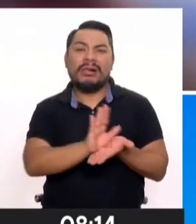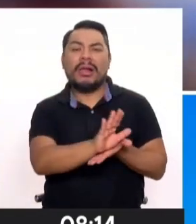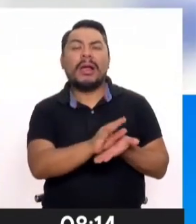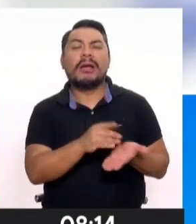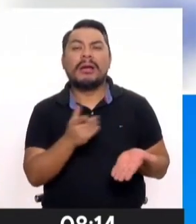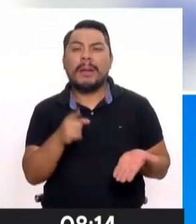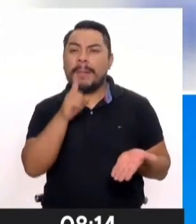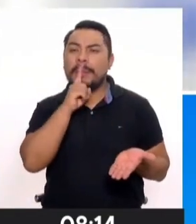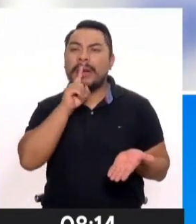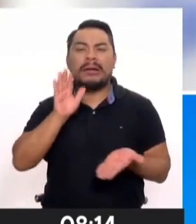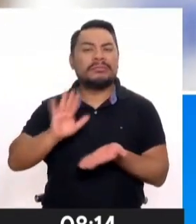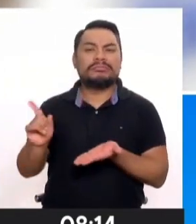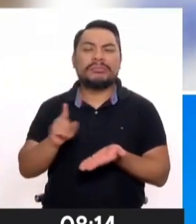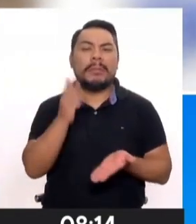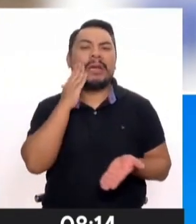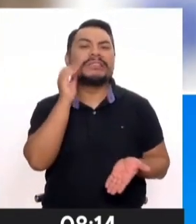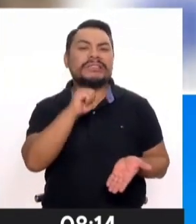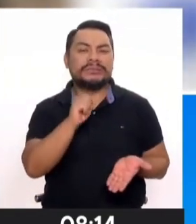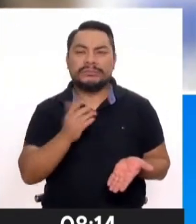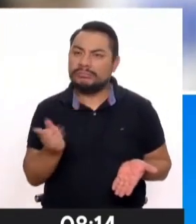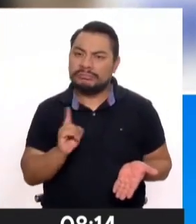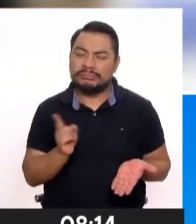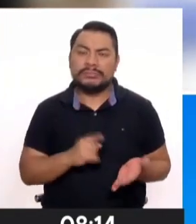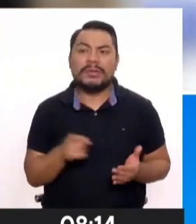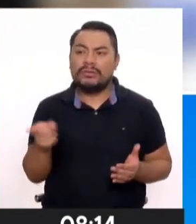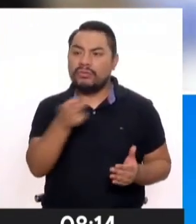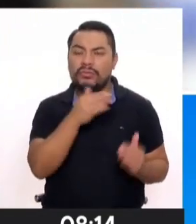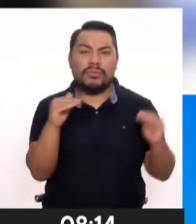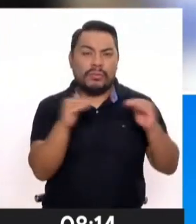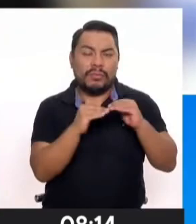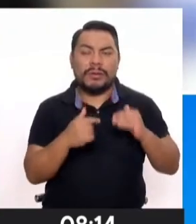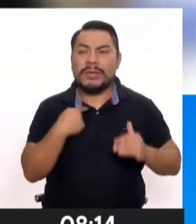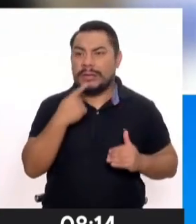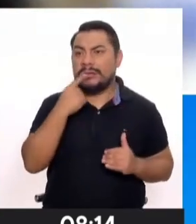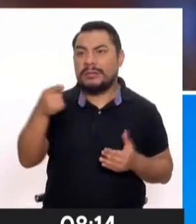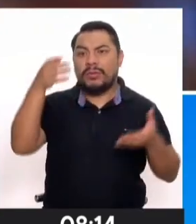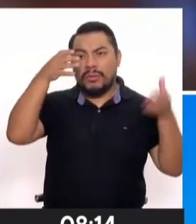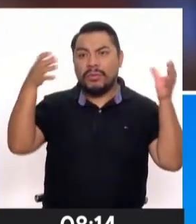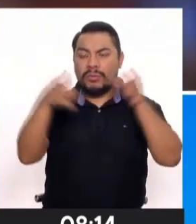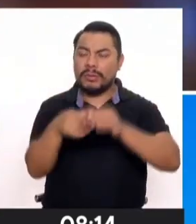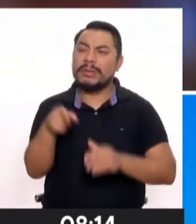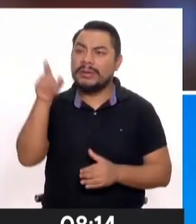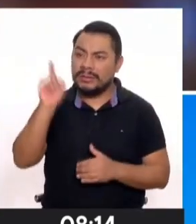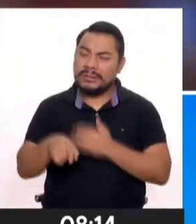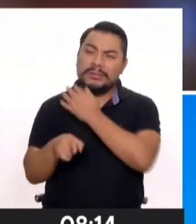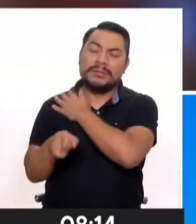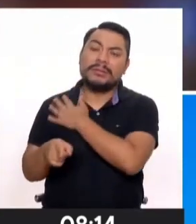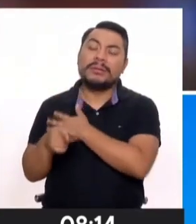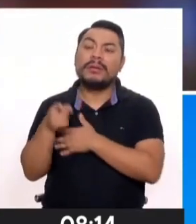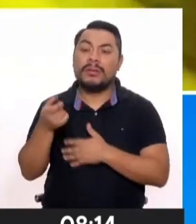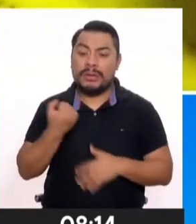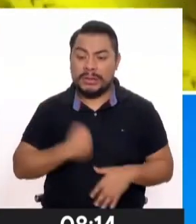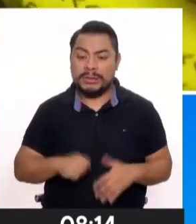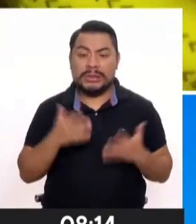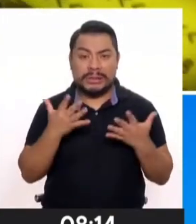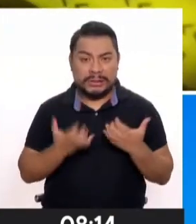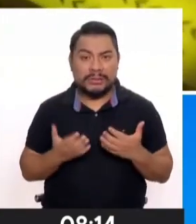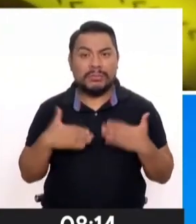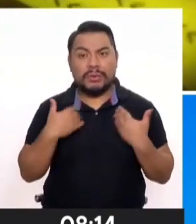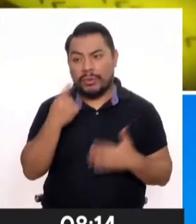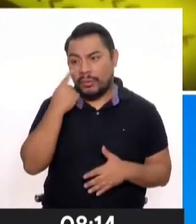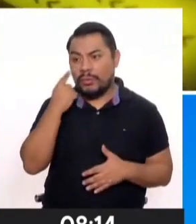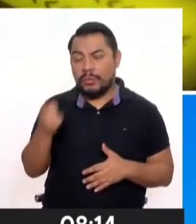este derecho al padre, también establezca un registro reservado para que el niño, cuando quiera, pueda